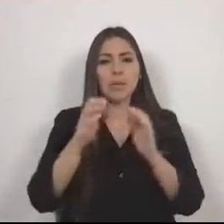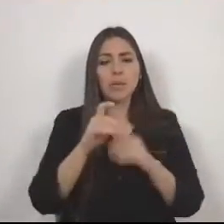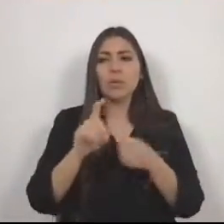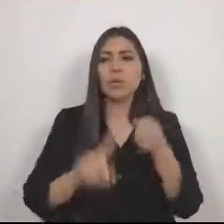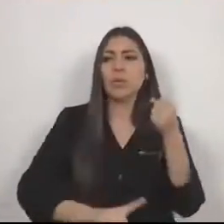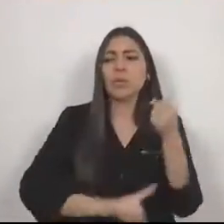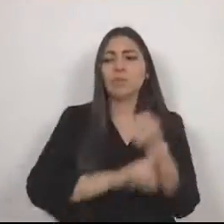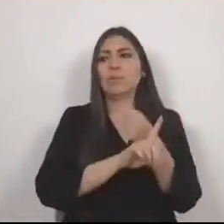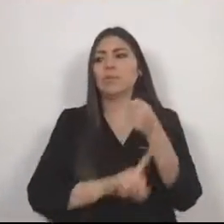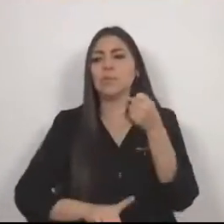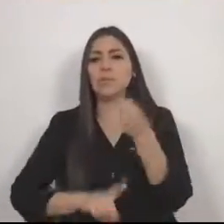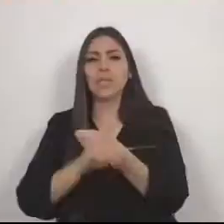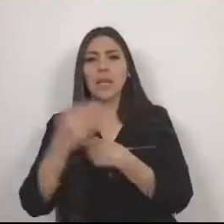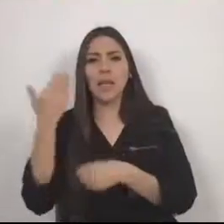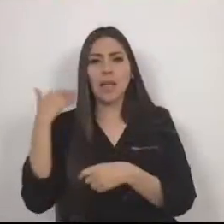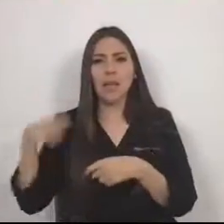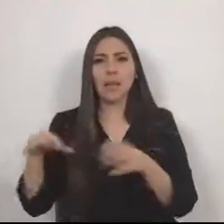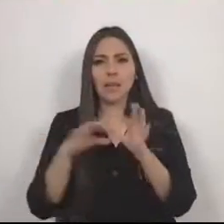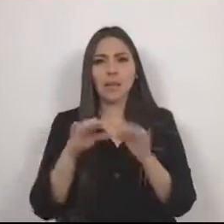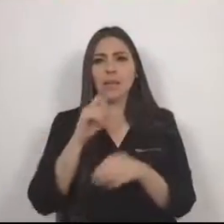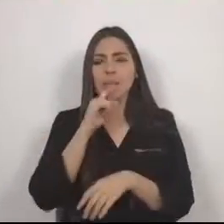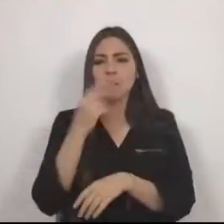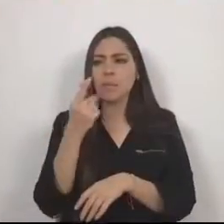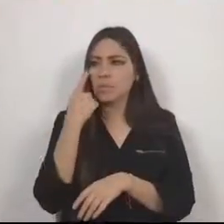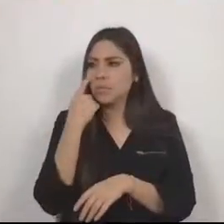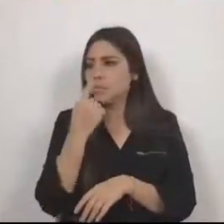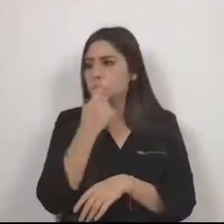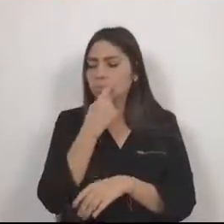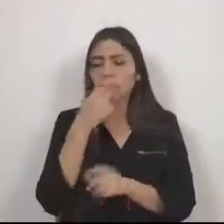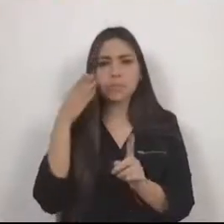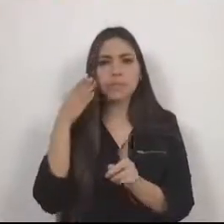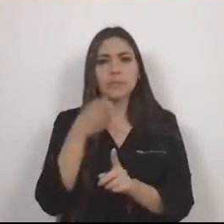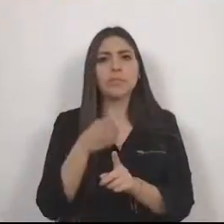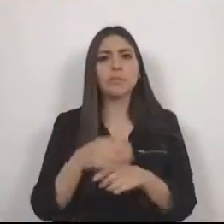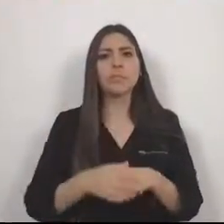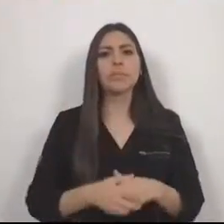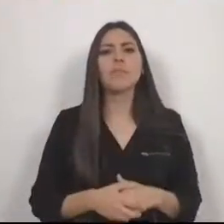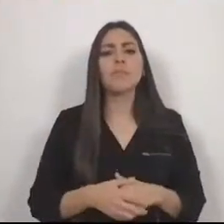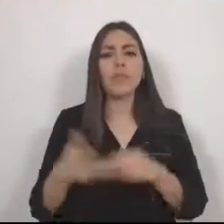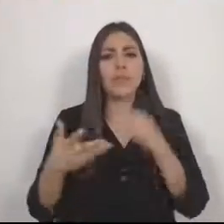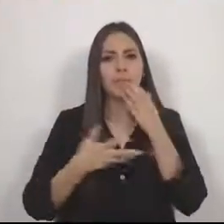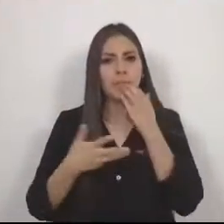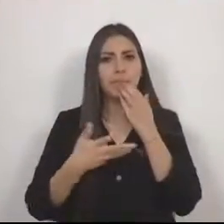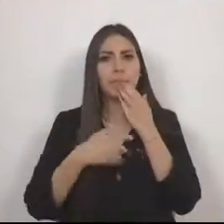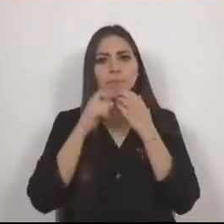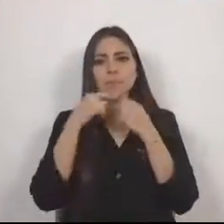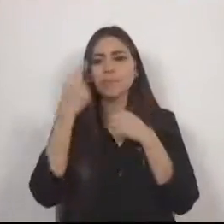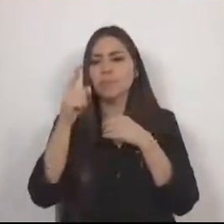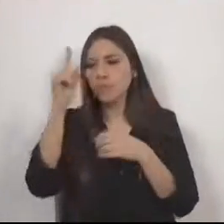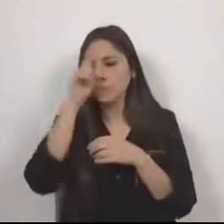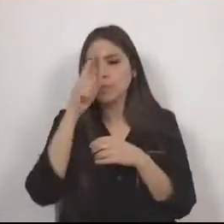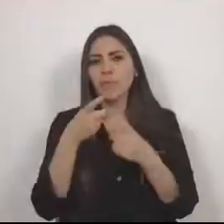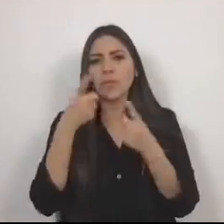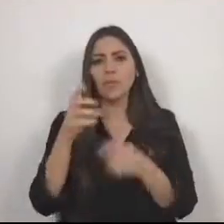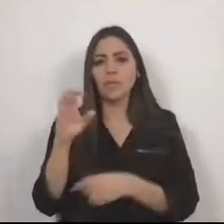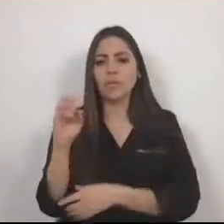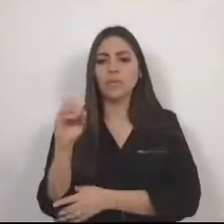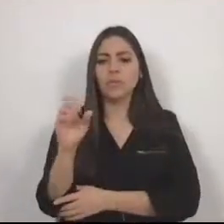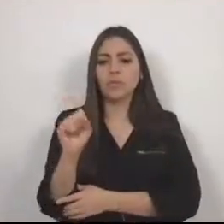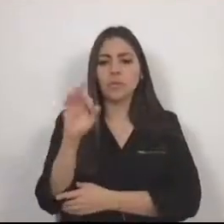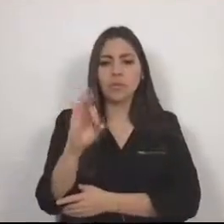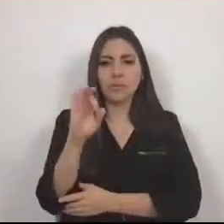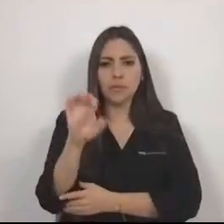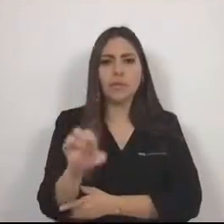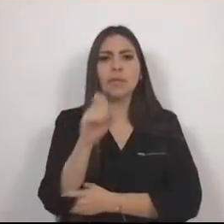descritas, también son de observarse. Existen observaciones emitidas por el organismo especializado por el OSFEM, así como